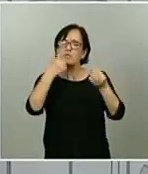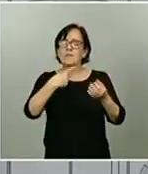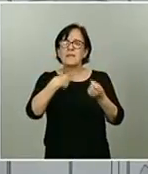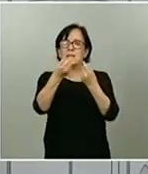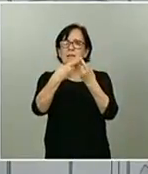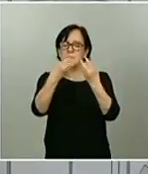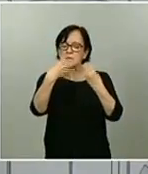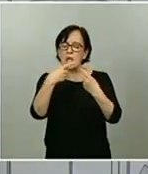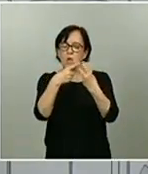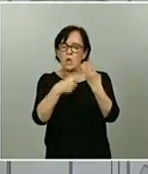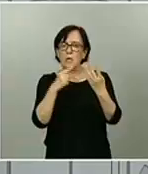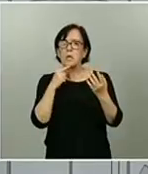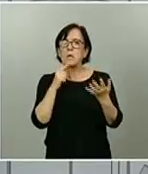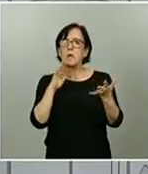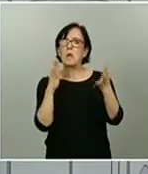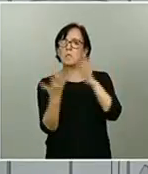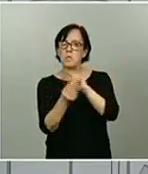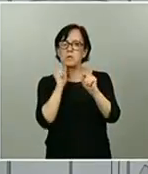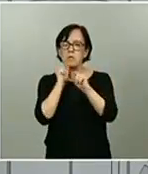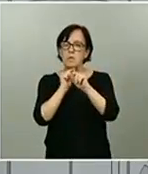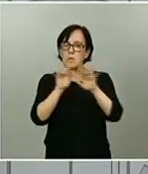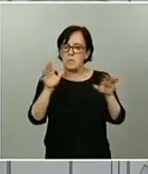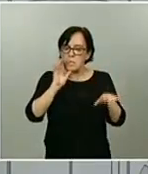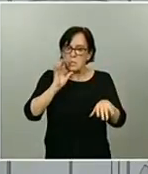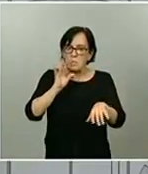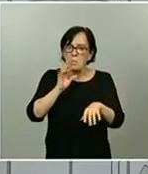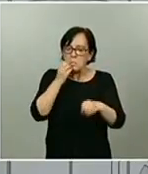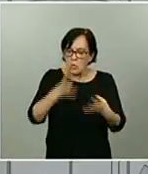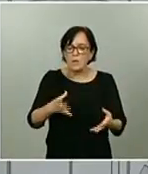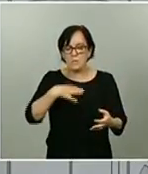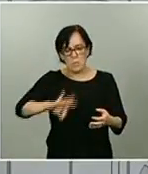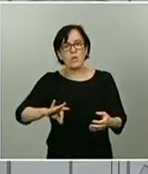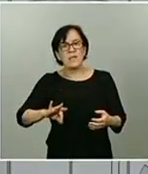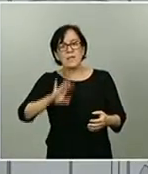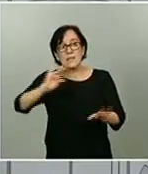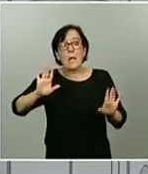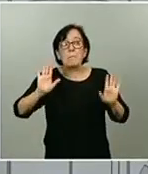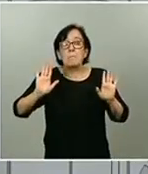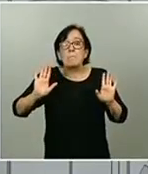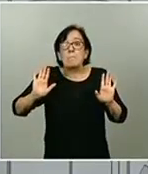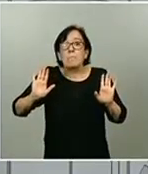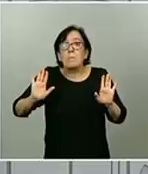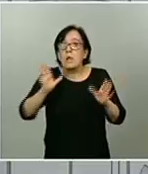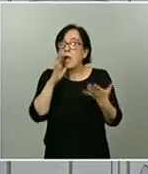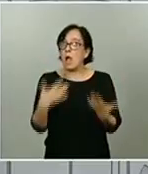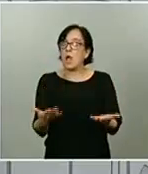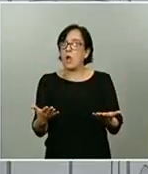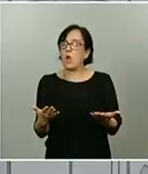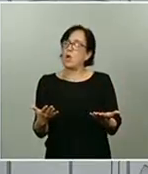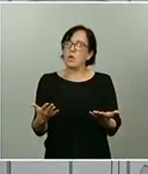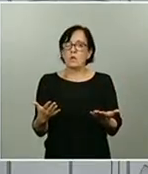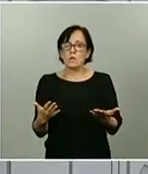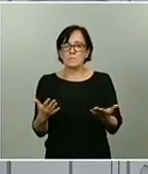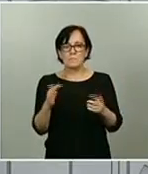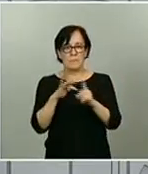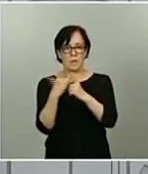evolución epidemiológica es muy buena, pues por ese lado podría pensarse que sí, pero lo cierto es que ahora mismo estamos en una situación